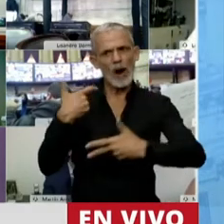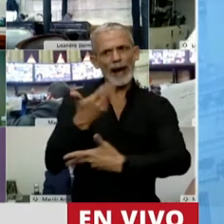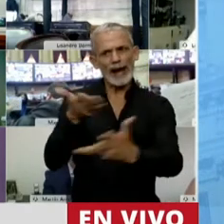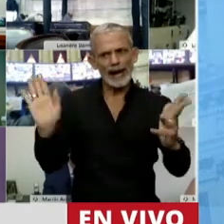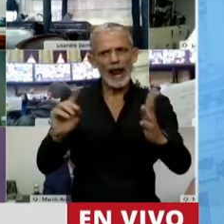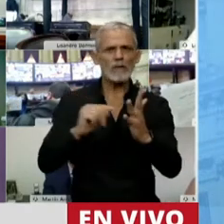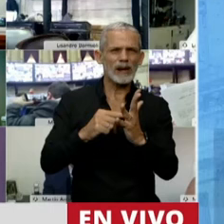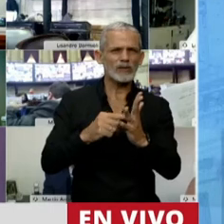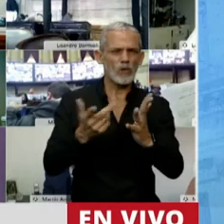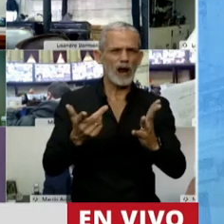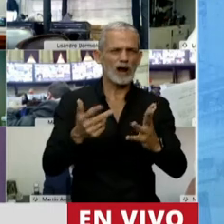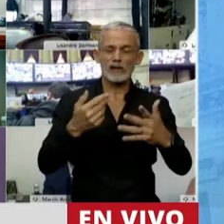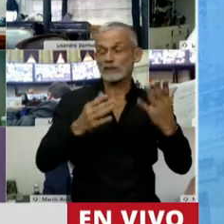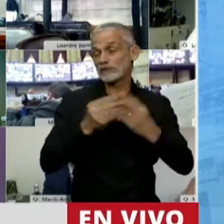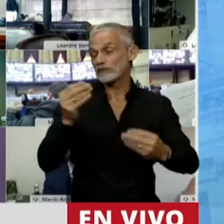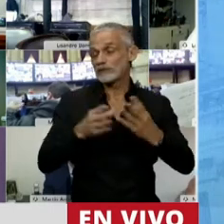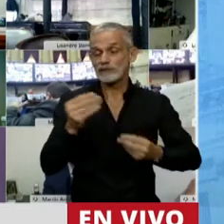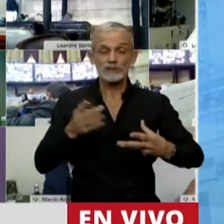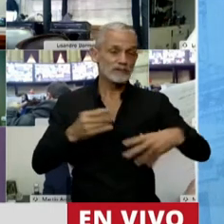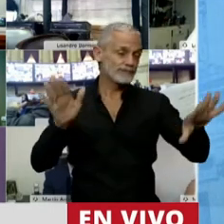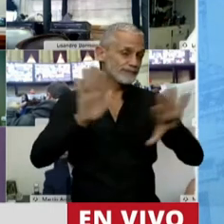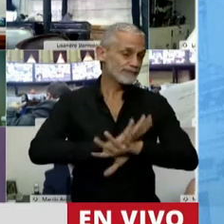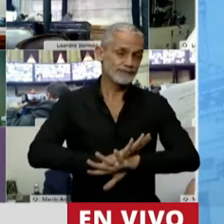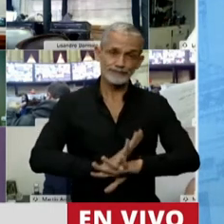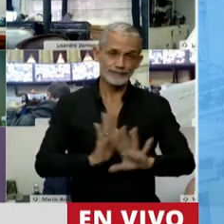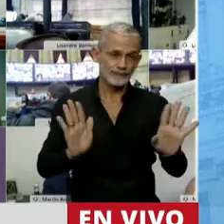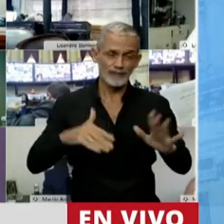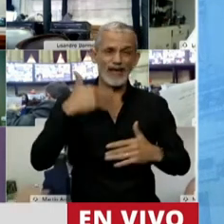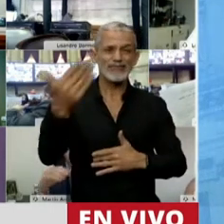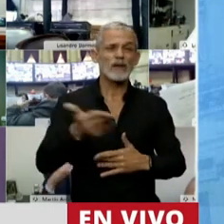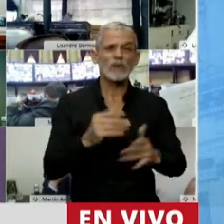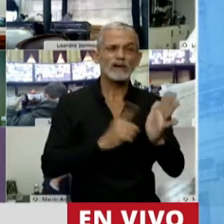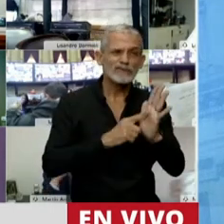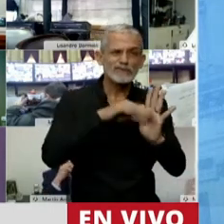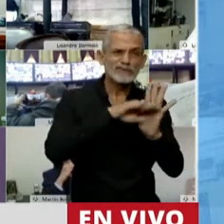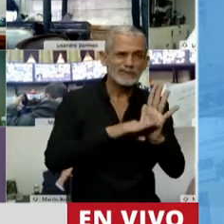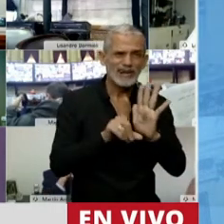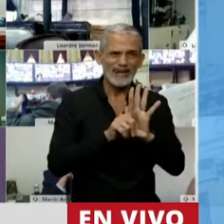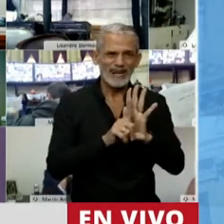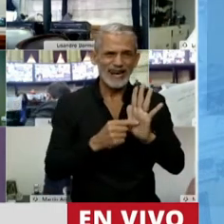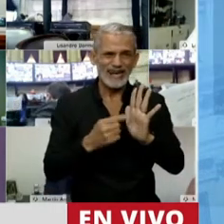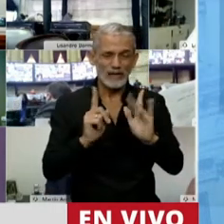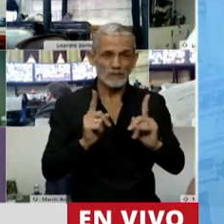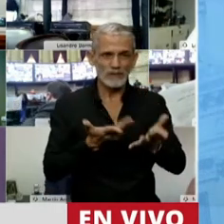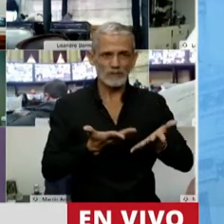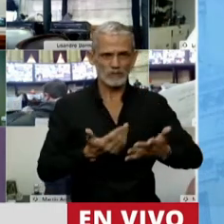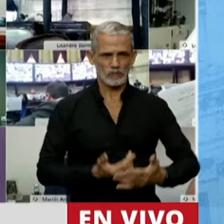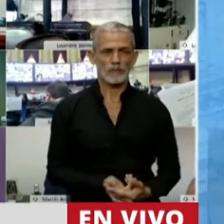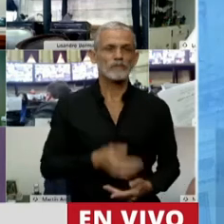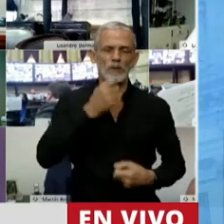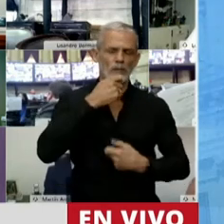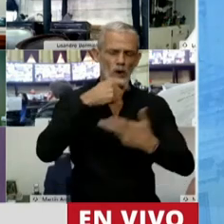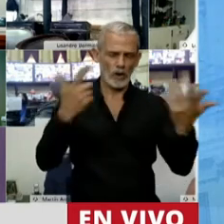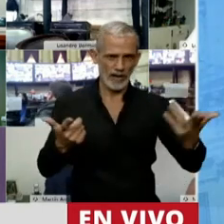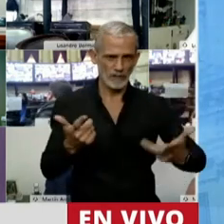lo particular a lo general. Y se cometen errores terribles después, posteriormente en las aplicaciones de las normativas. Por